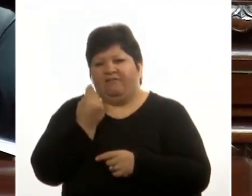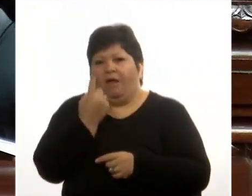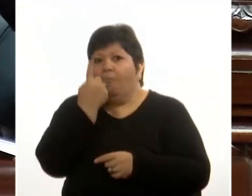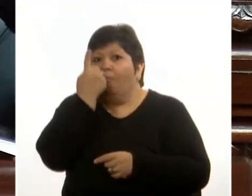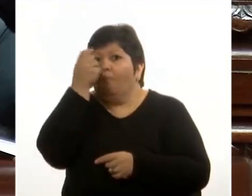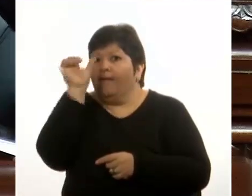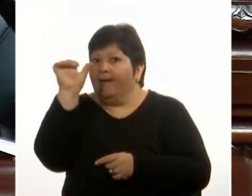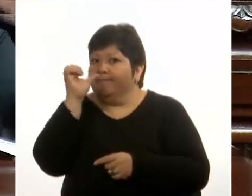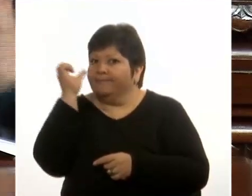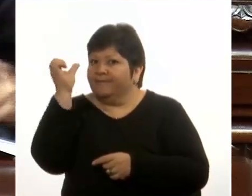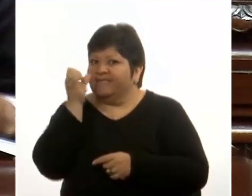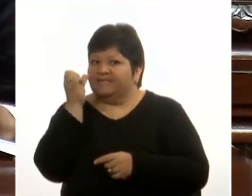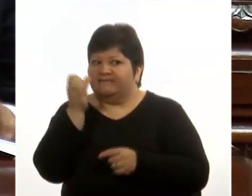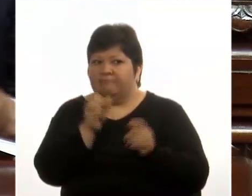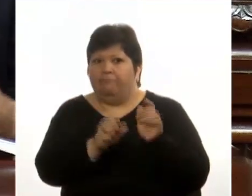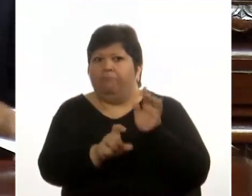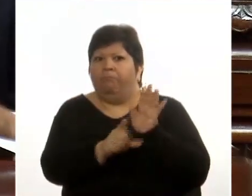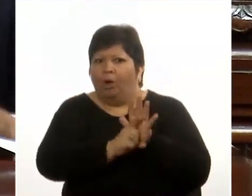empresa.